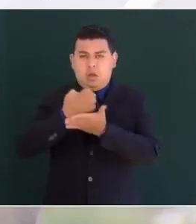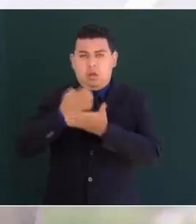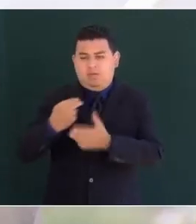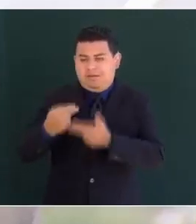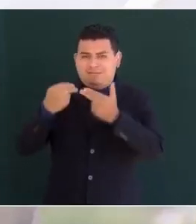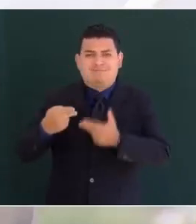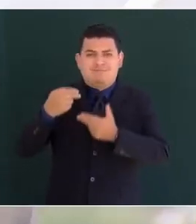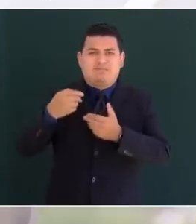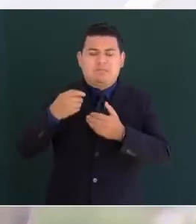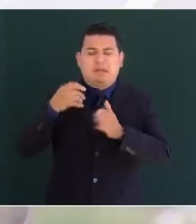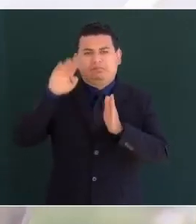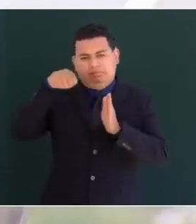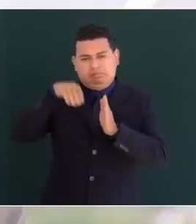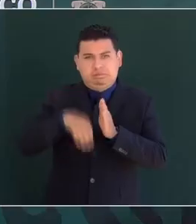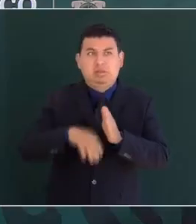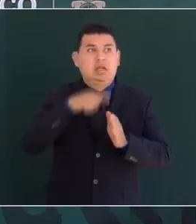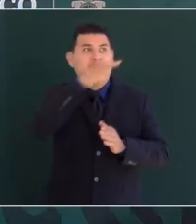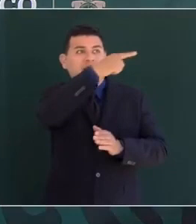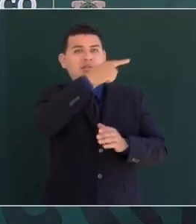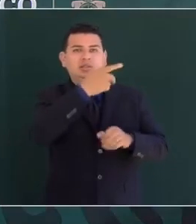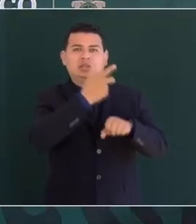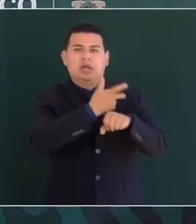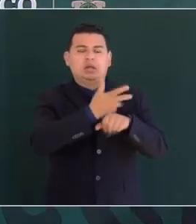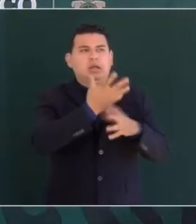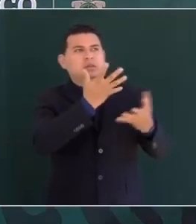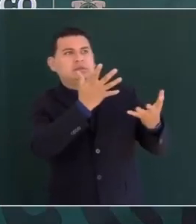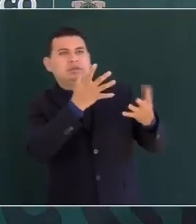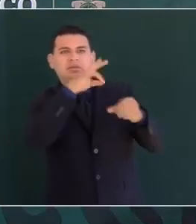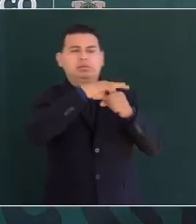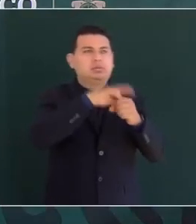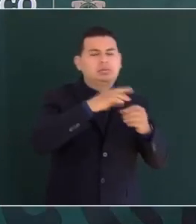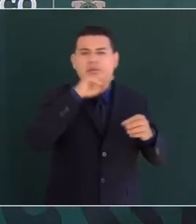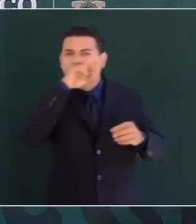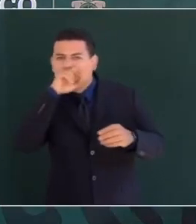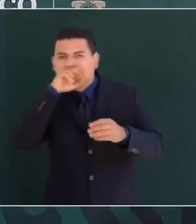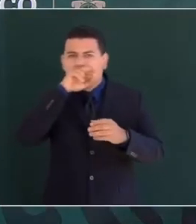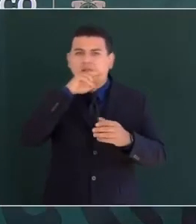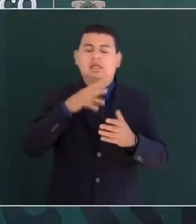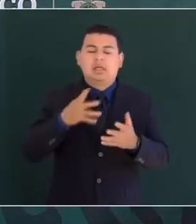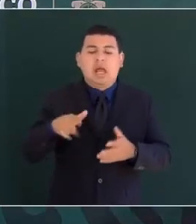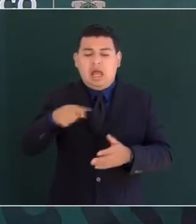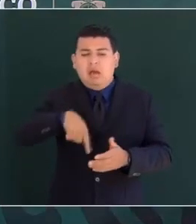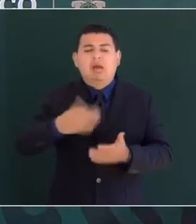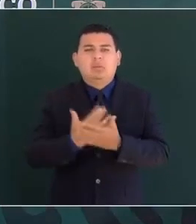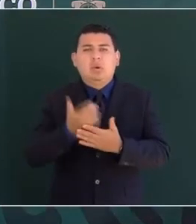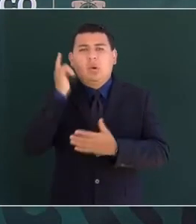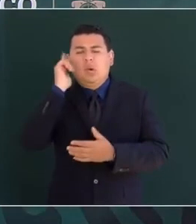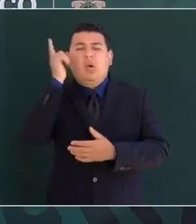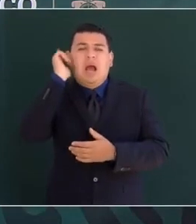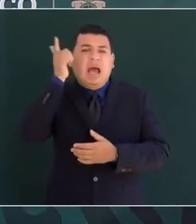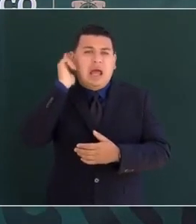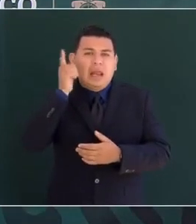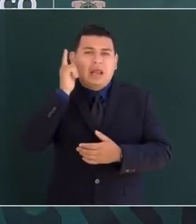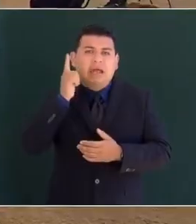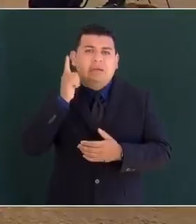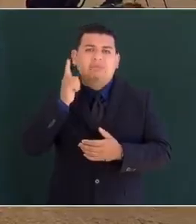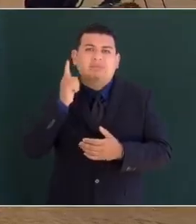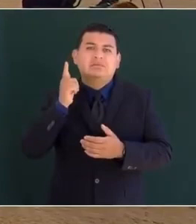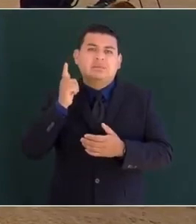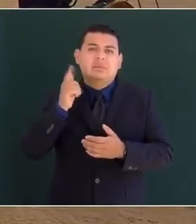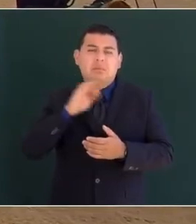y la democracia de Estados Unidos. Tenemos ahora más esperanza porque tenemos un nuevo líder,